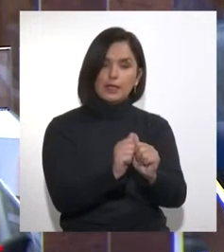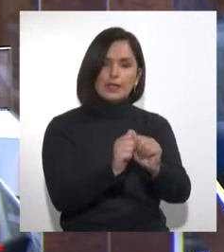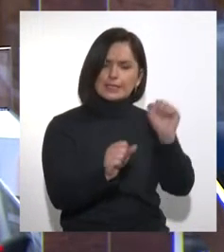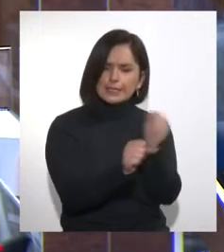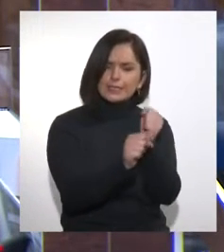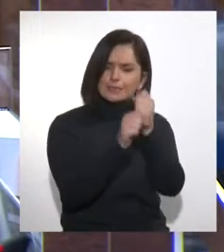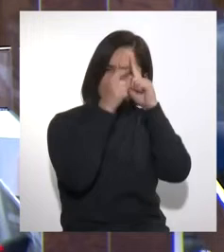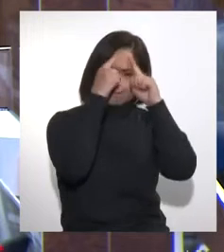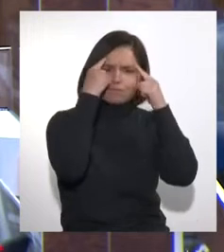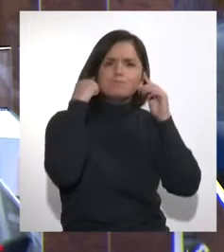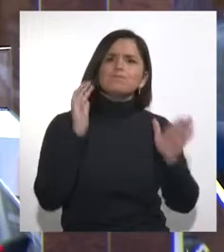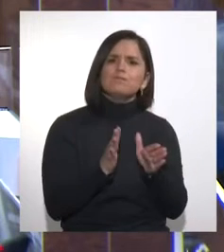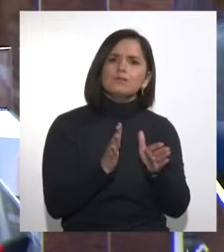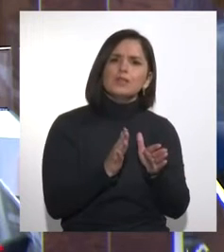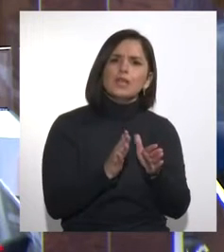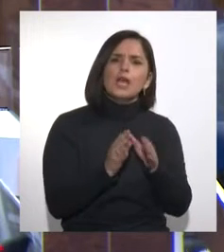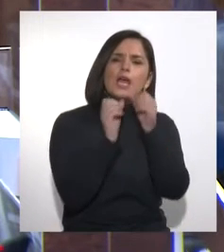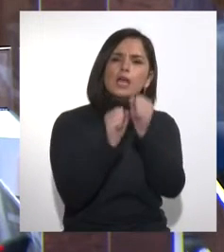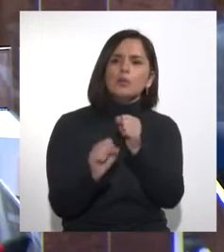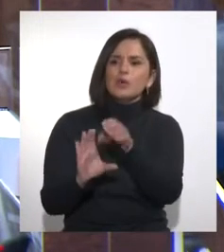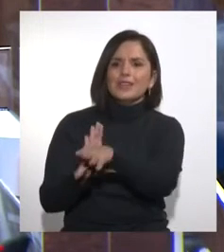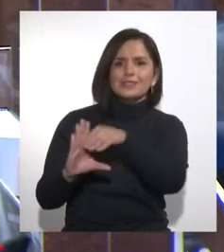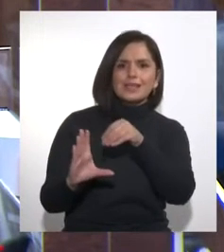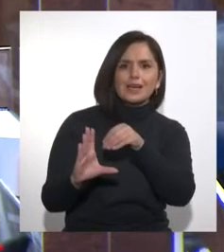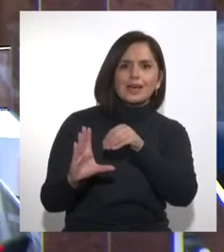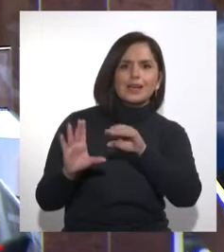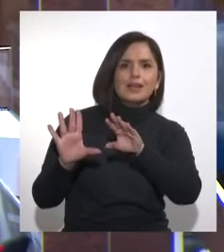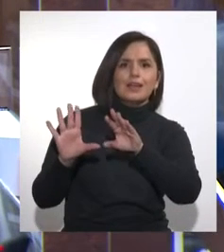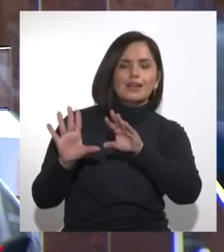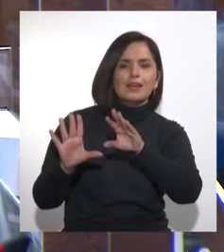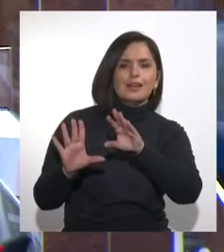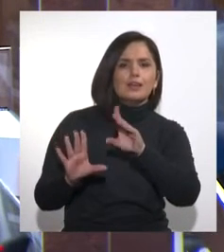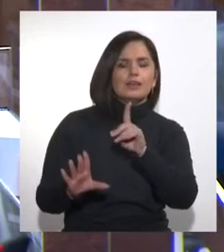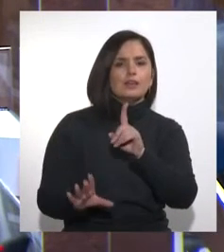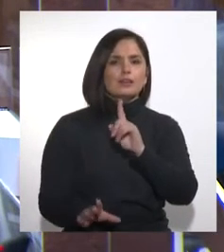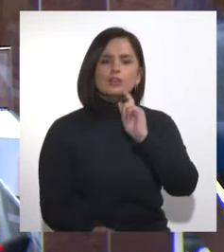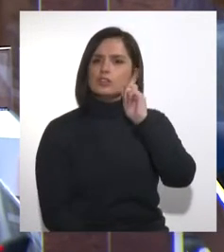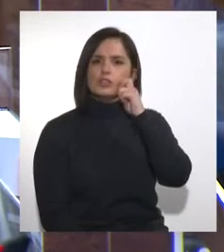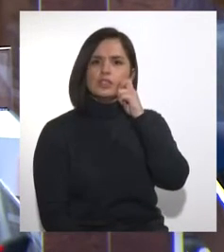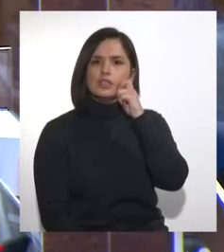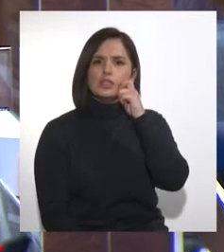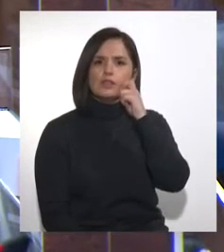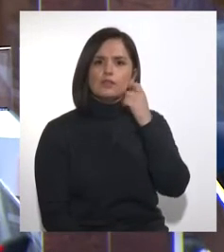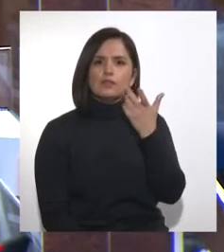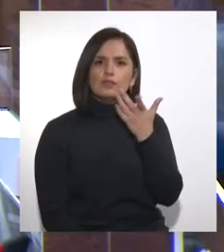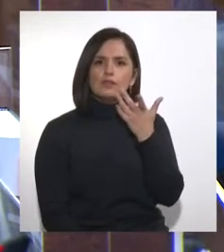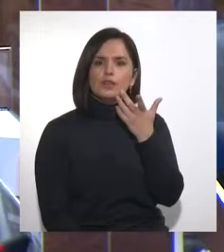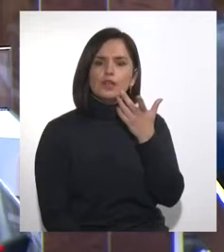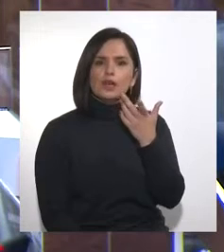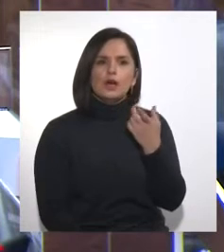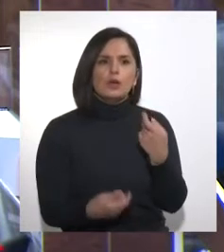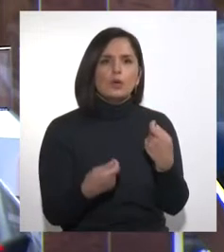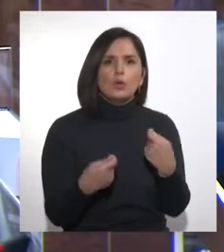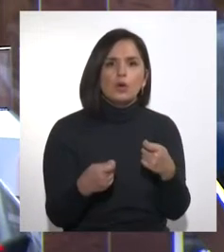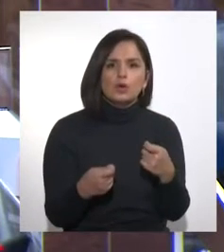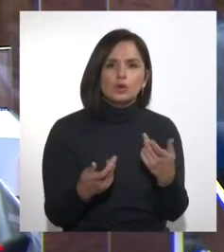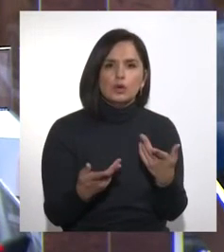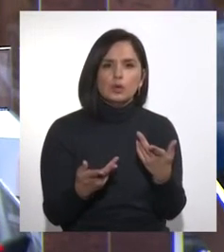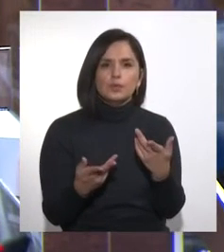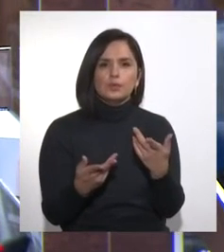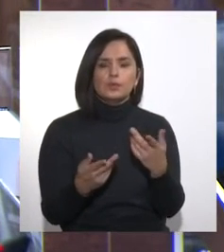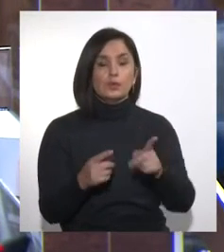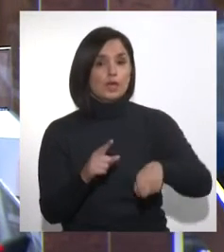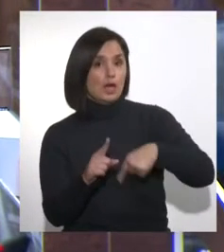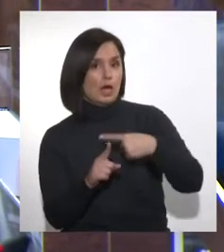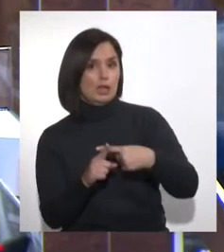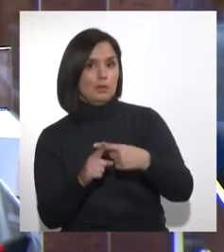el echar mano a sus ahorros en la AFP no tiene costo de oportunidad significante. Y a esto se suma, y que la